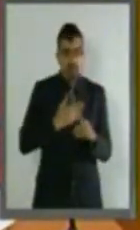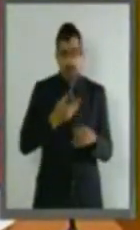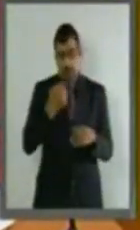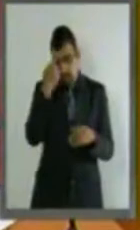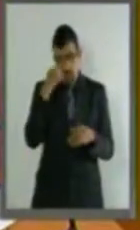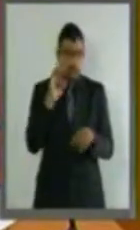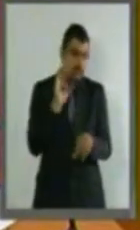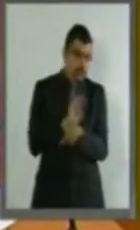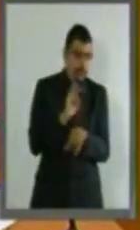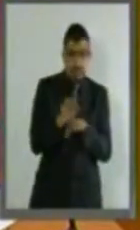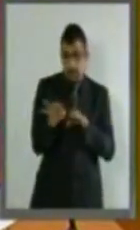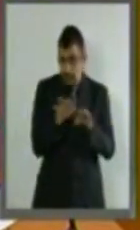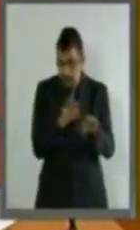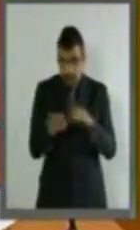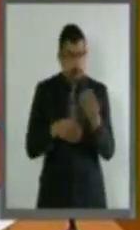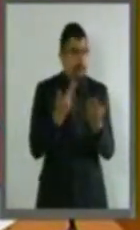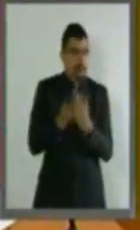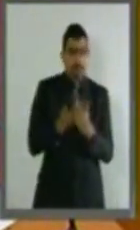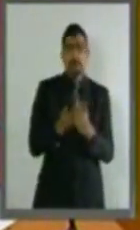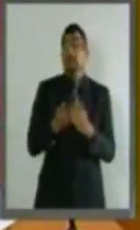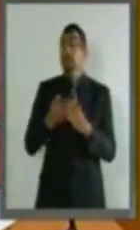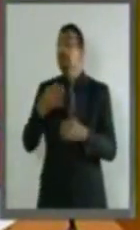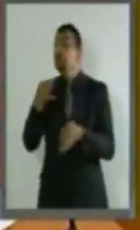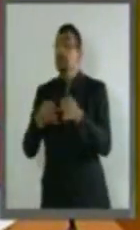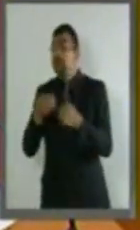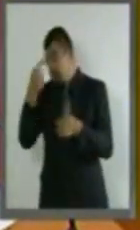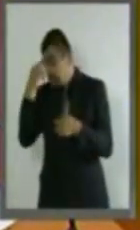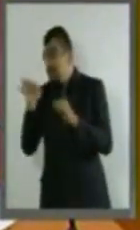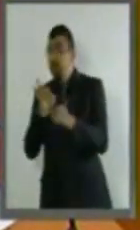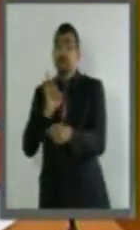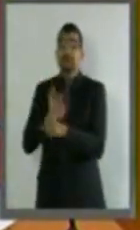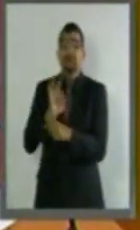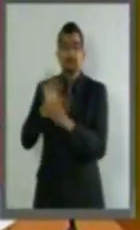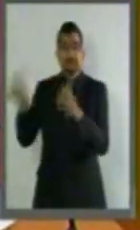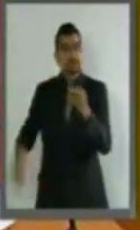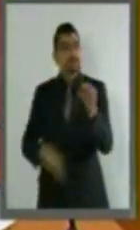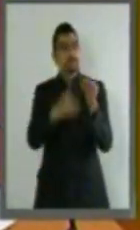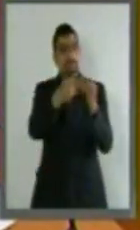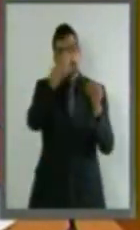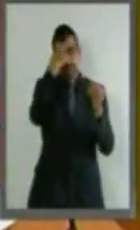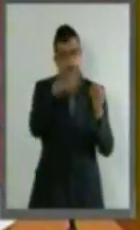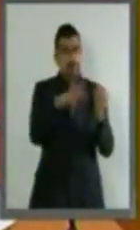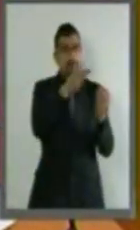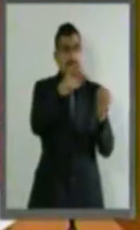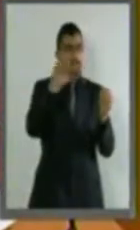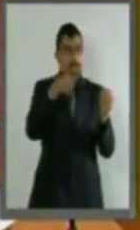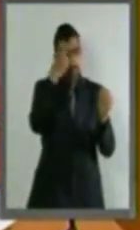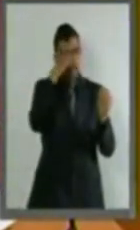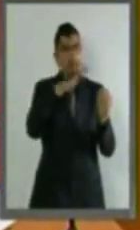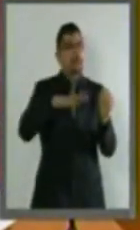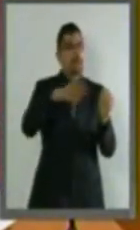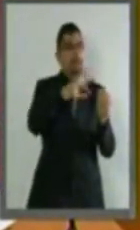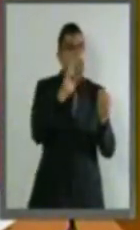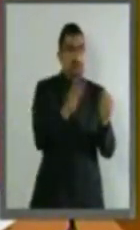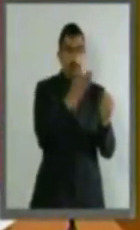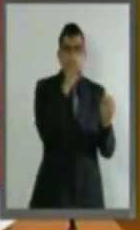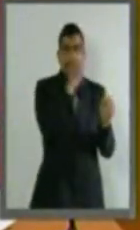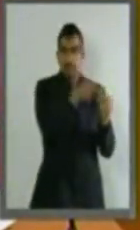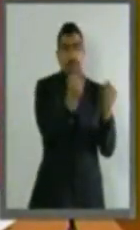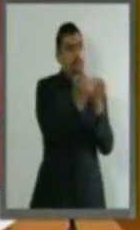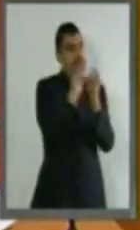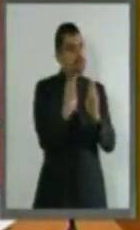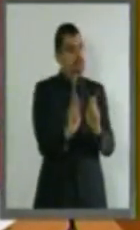independencia de los juicios laborales para integrarlos al Poder Judicial de la Federación. También,